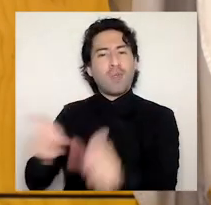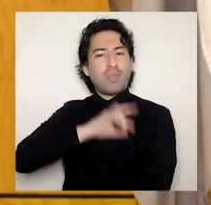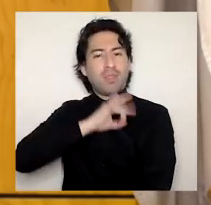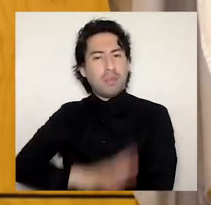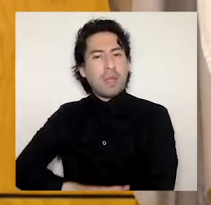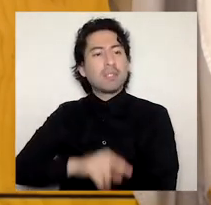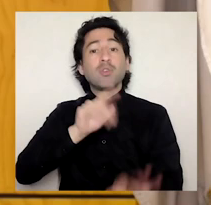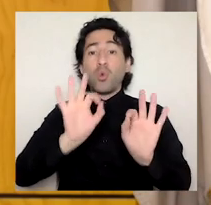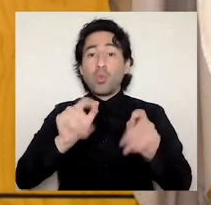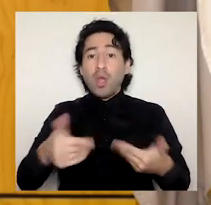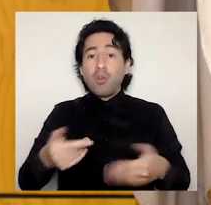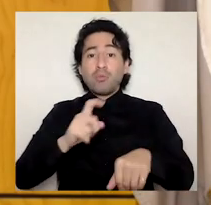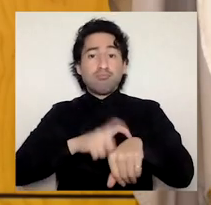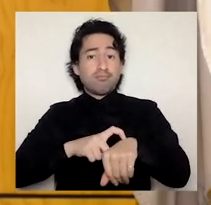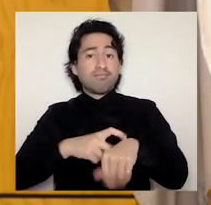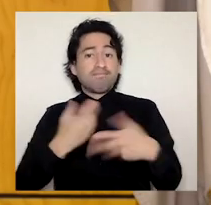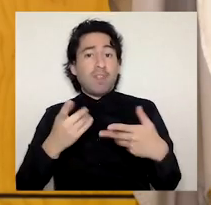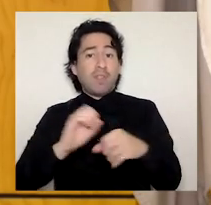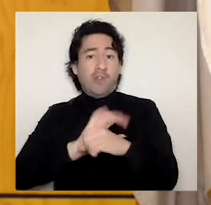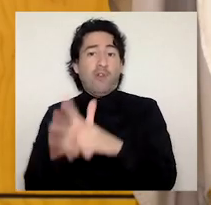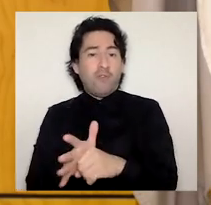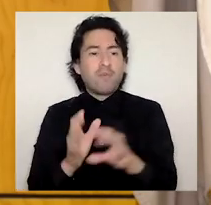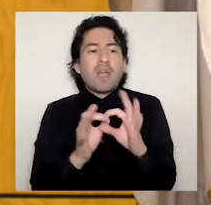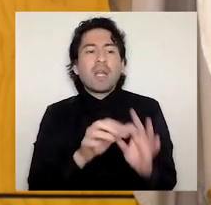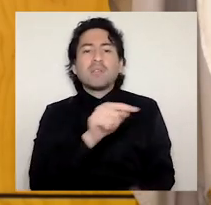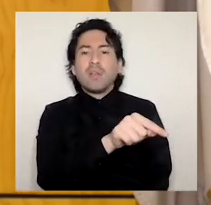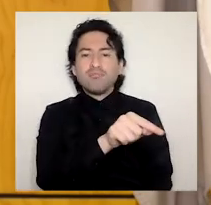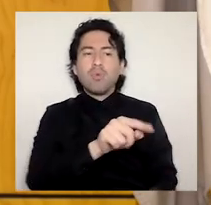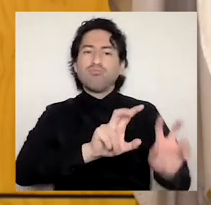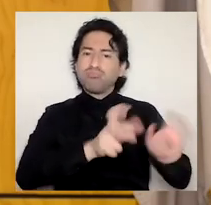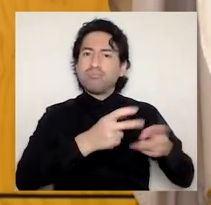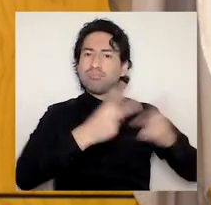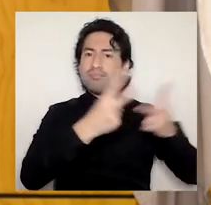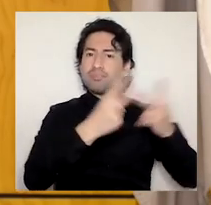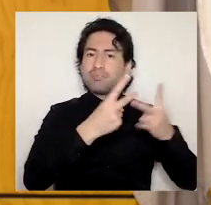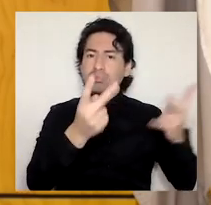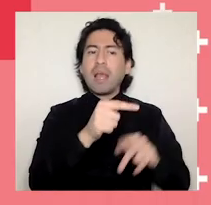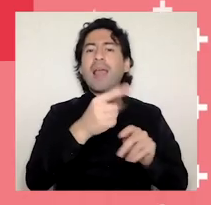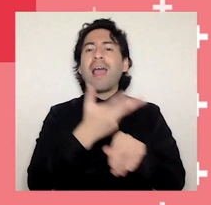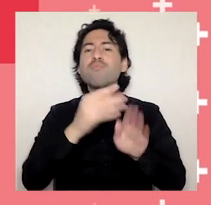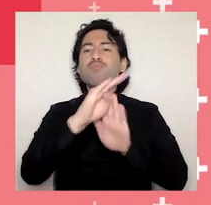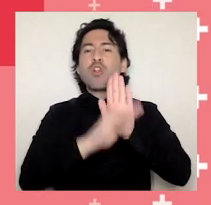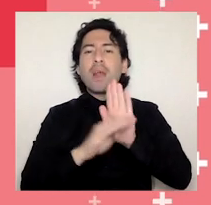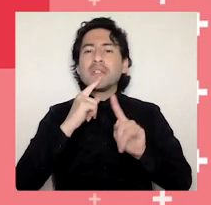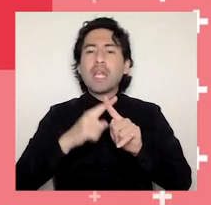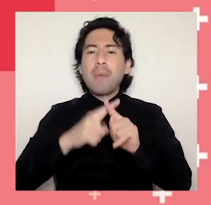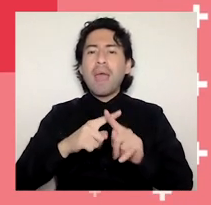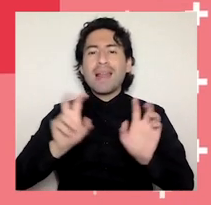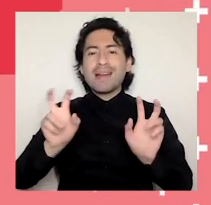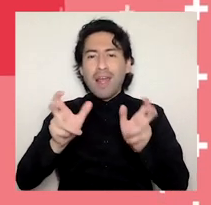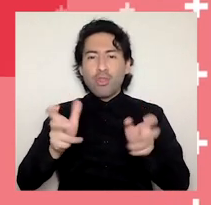del COVID-19 gracias a su participación en el programa La Radio Enseña. Asimismo